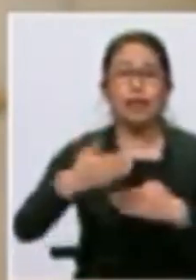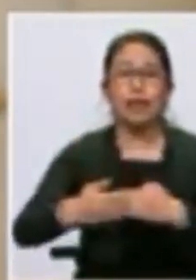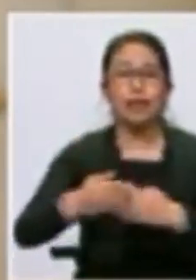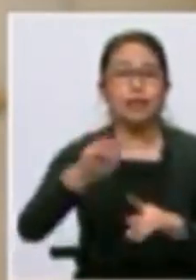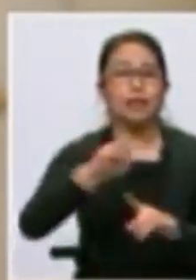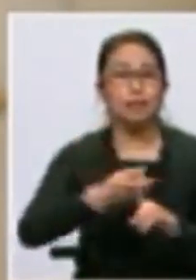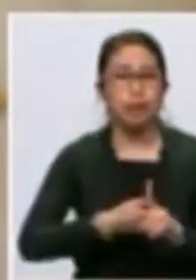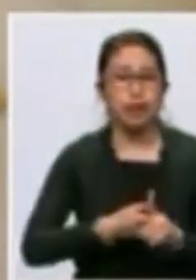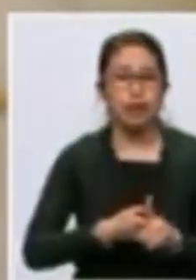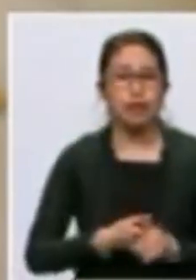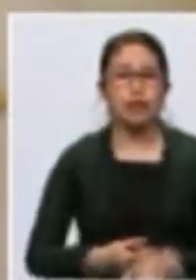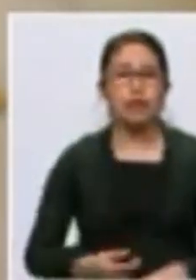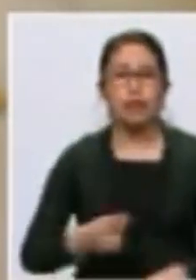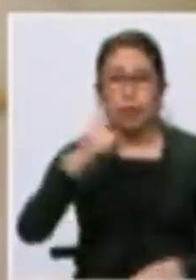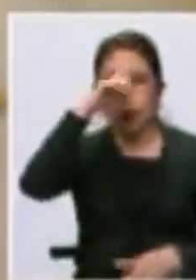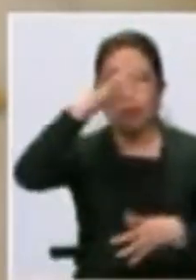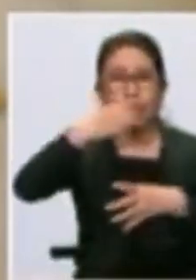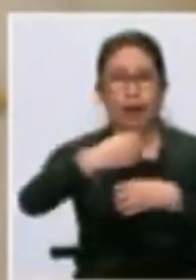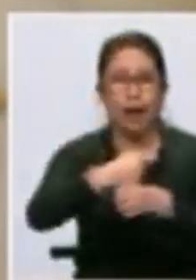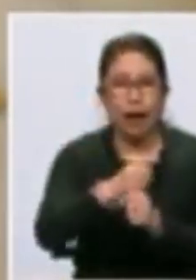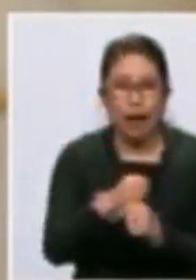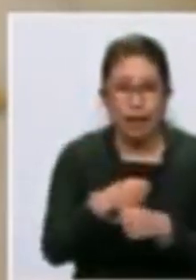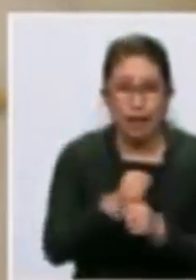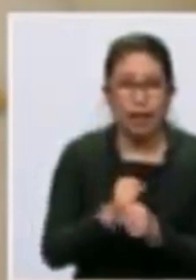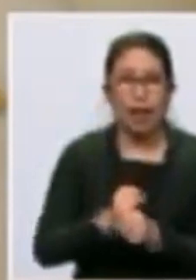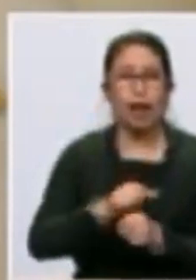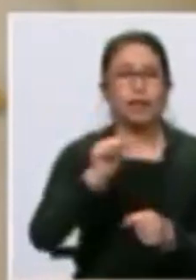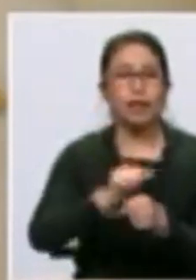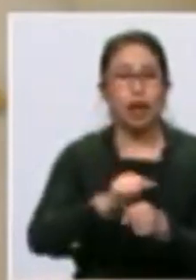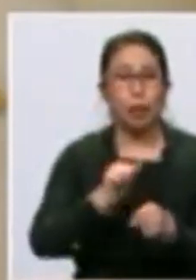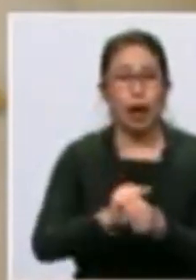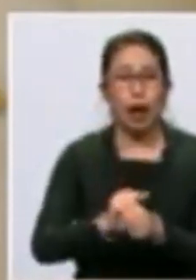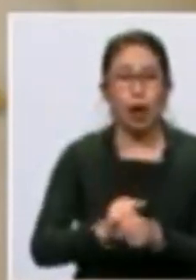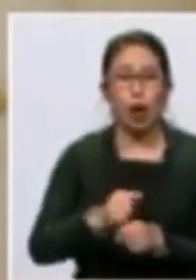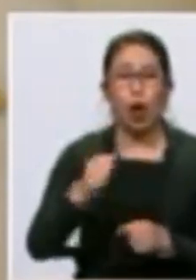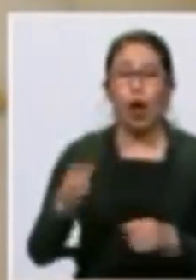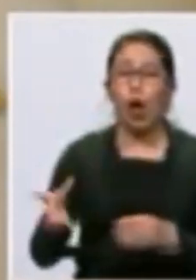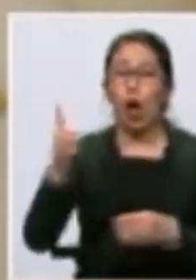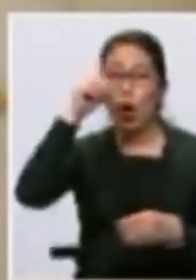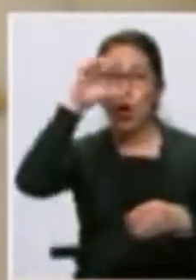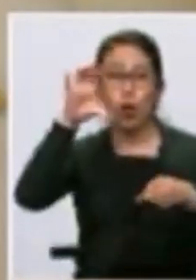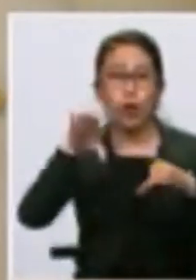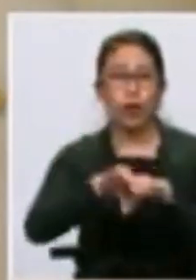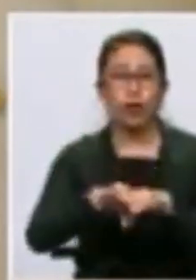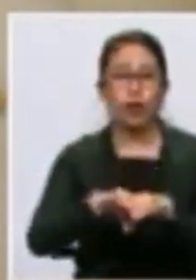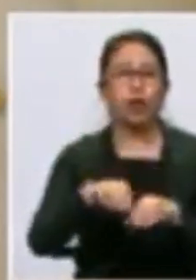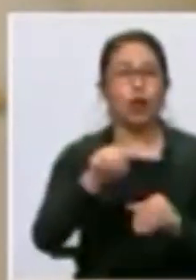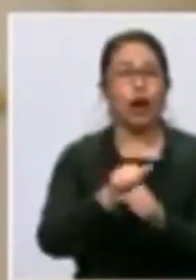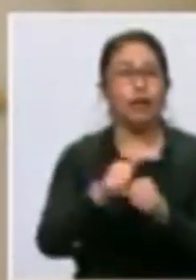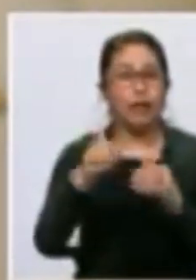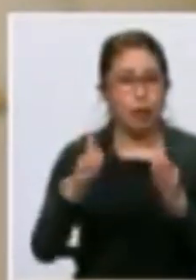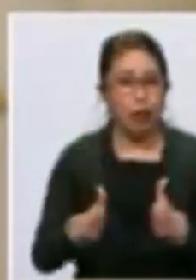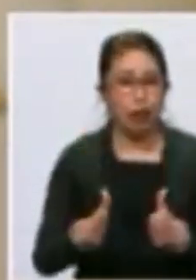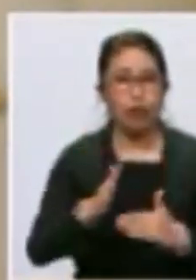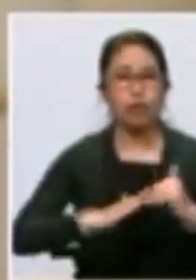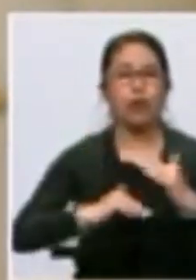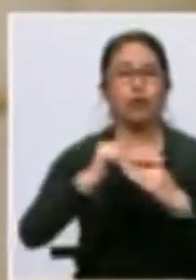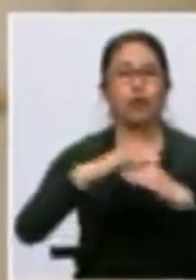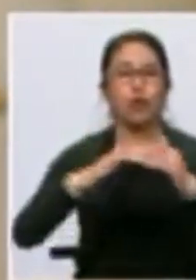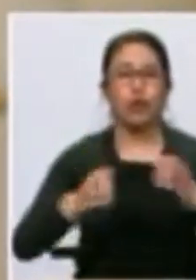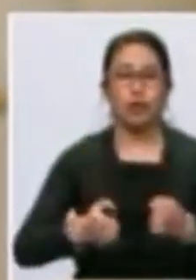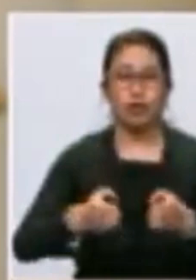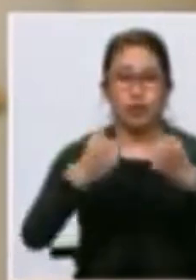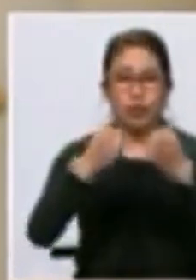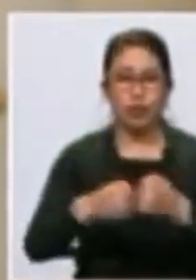meses vamos a crear empleo construyendo e impulsando obras para la salud. Pero aparte de